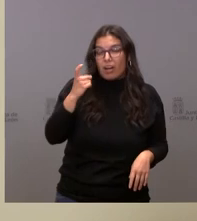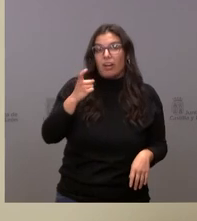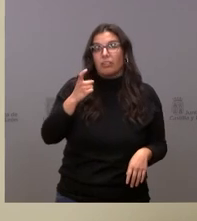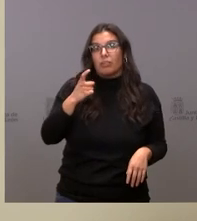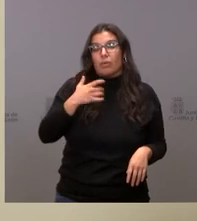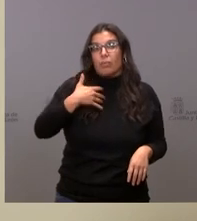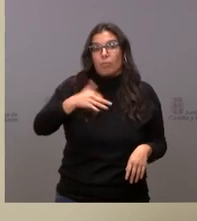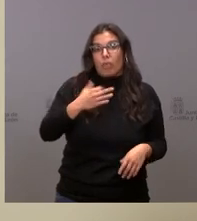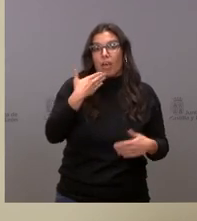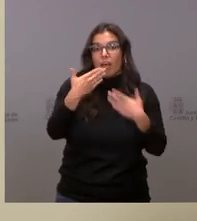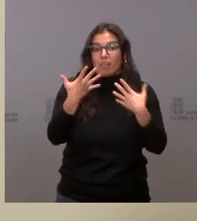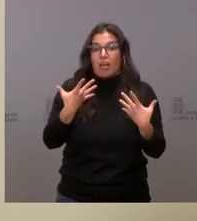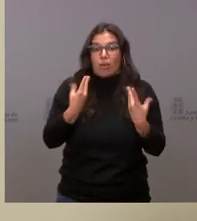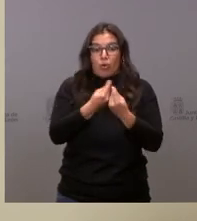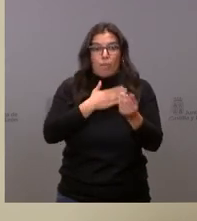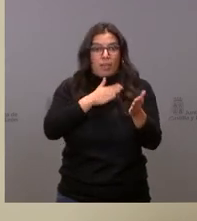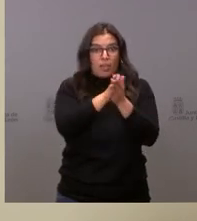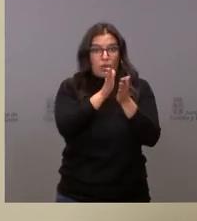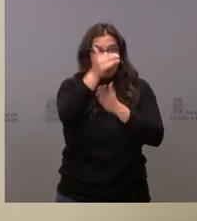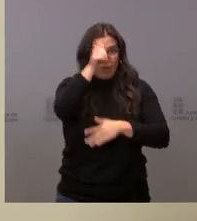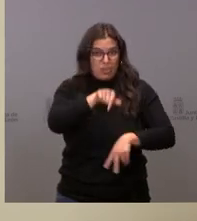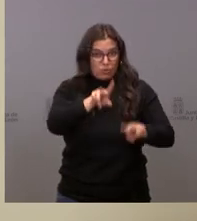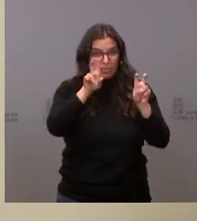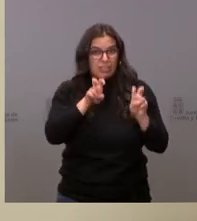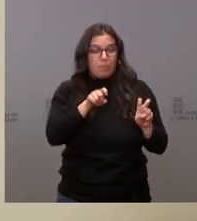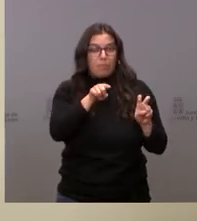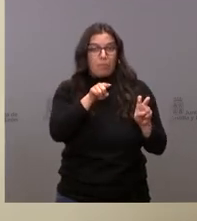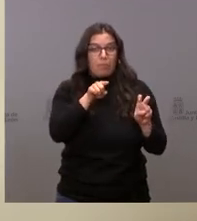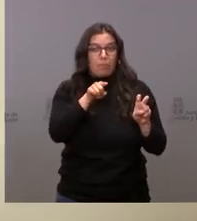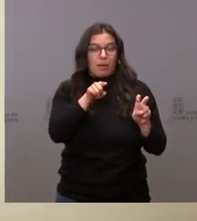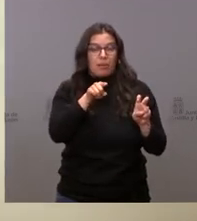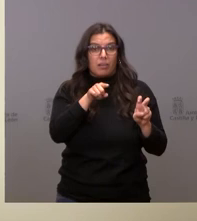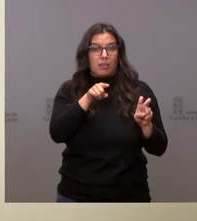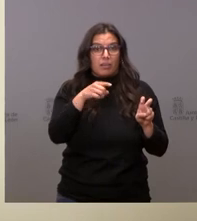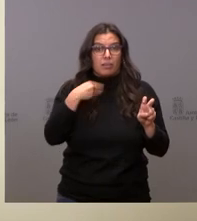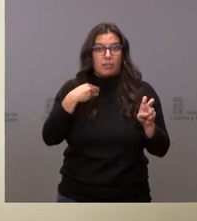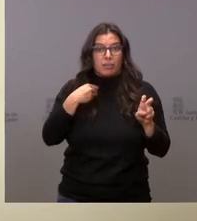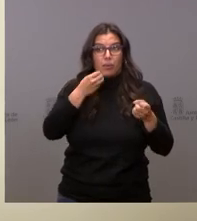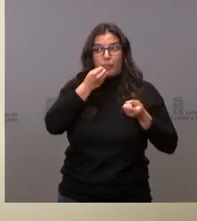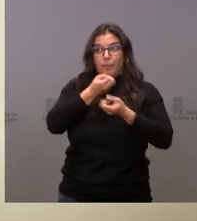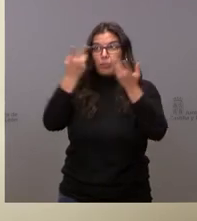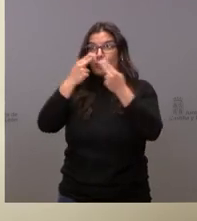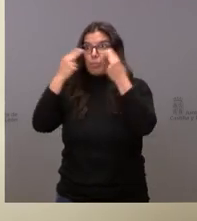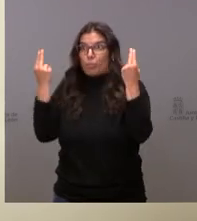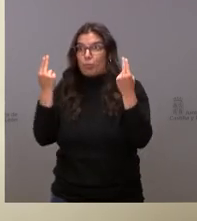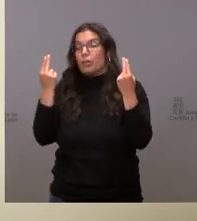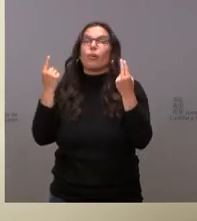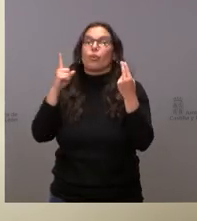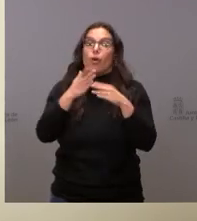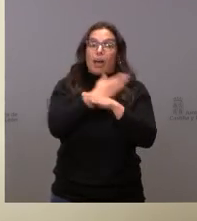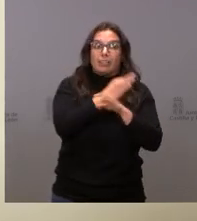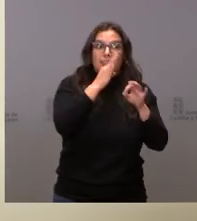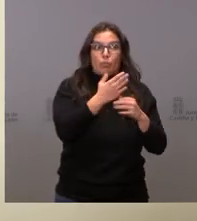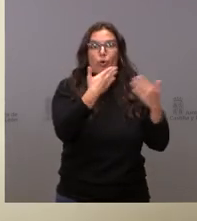con mi compañero sobre este asunto antes de que se manifestase públicamente porque estoy seguro de que habría entendido las